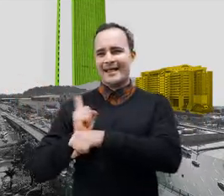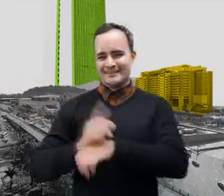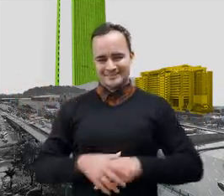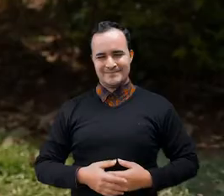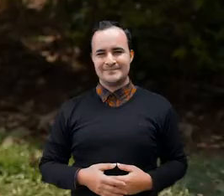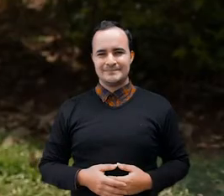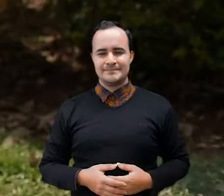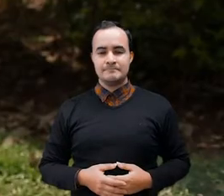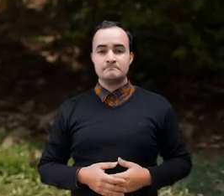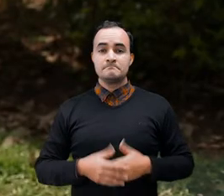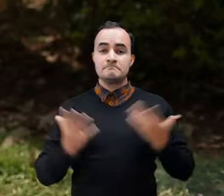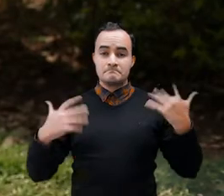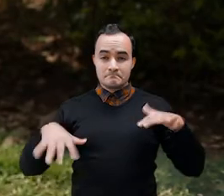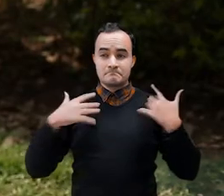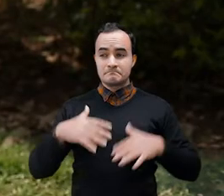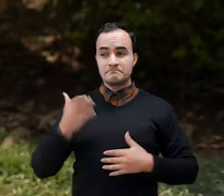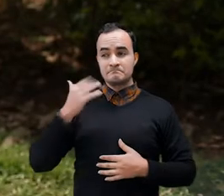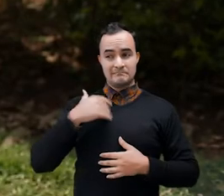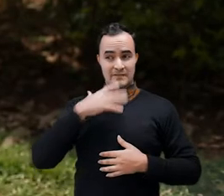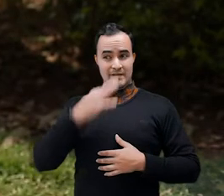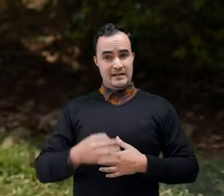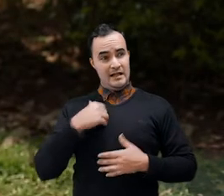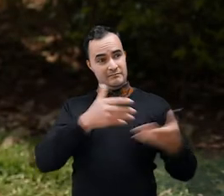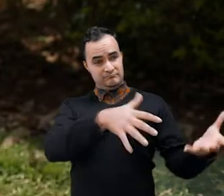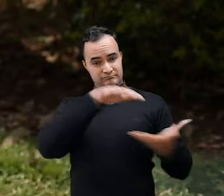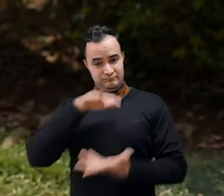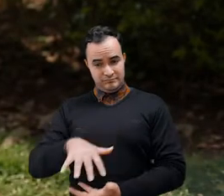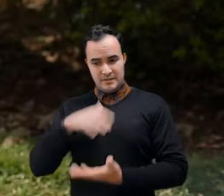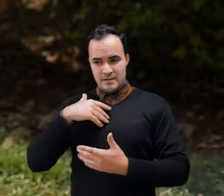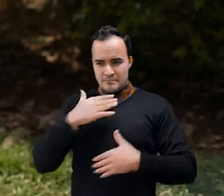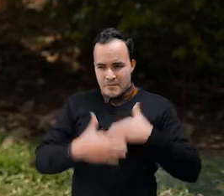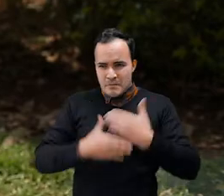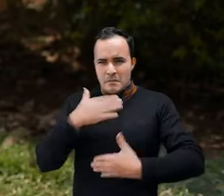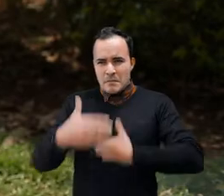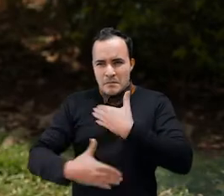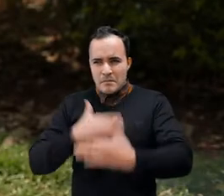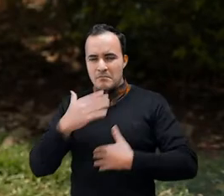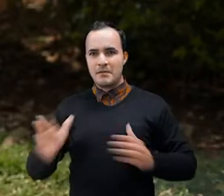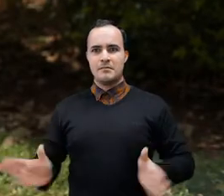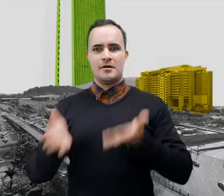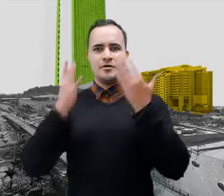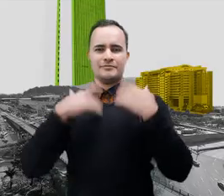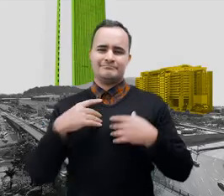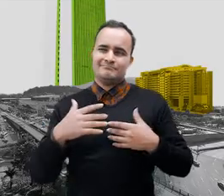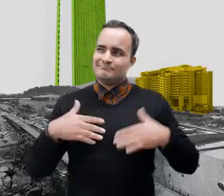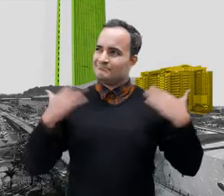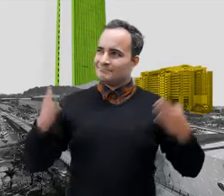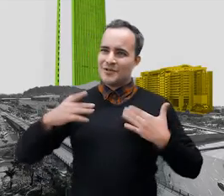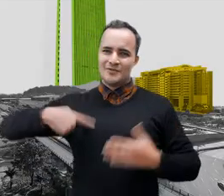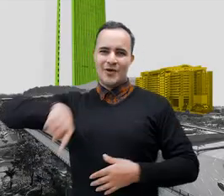Es una historia muy bonita y gratificante para nosotros porque pudimos recuperarlo.